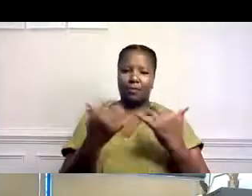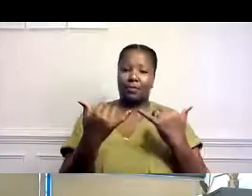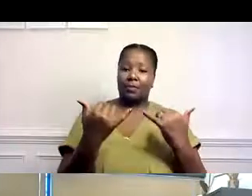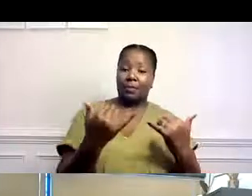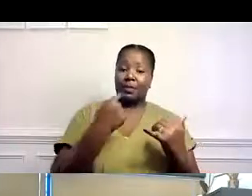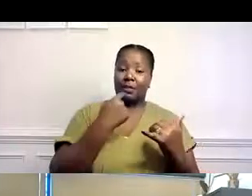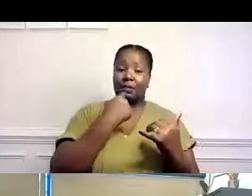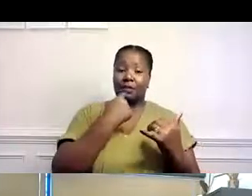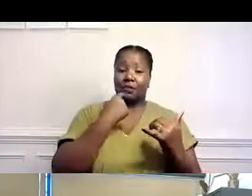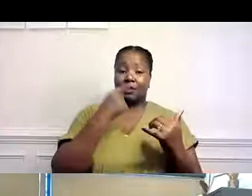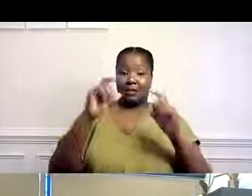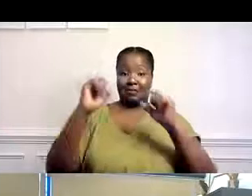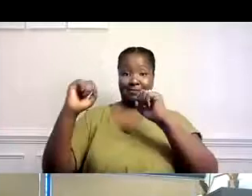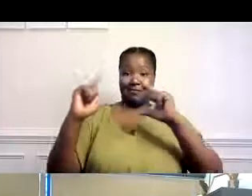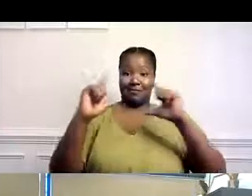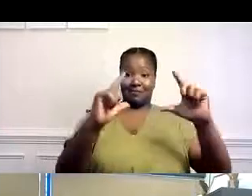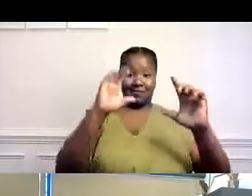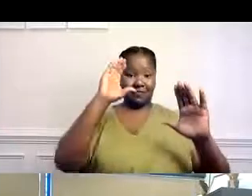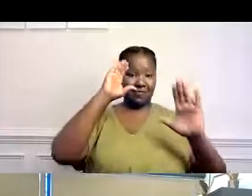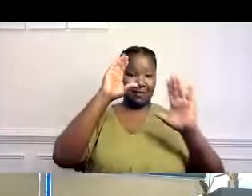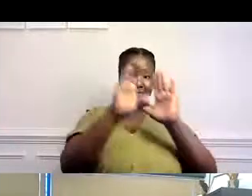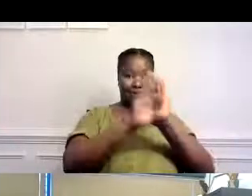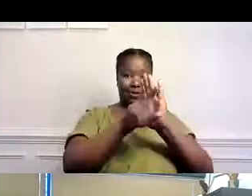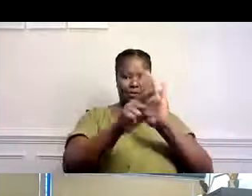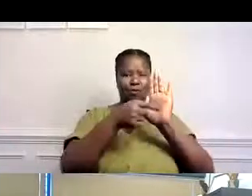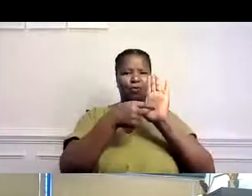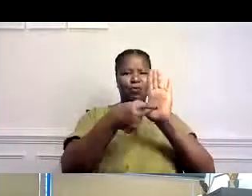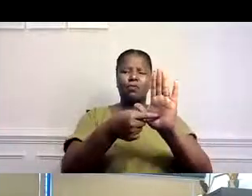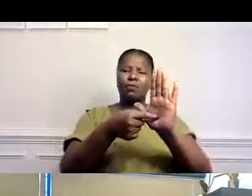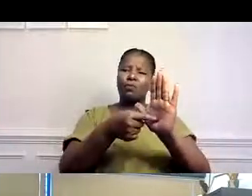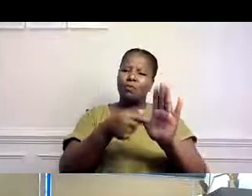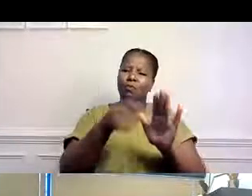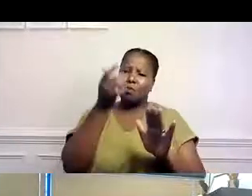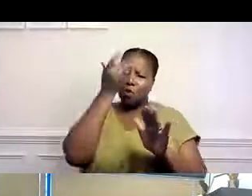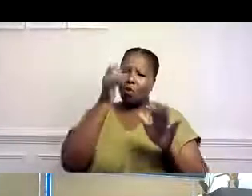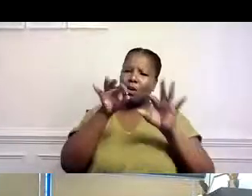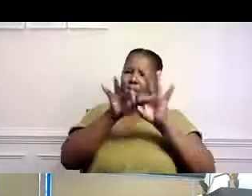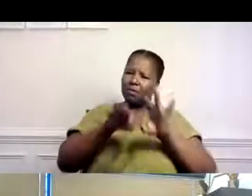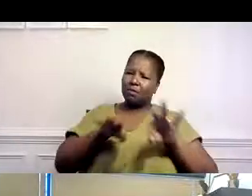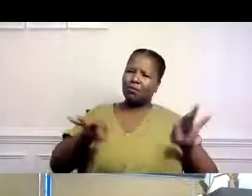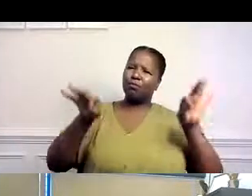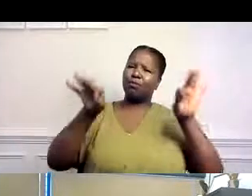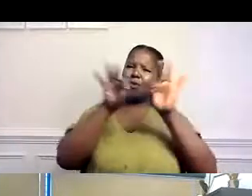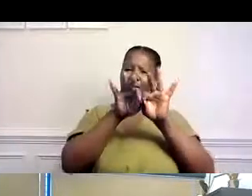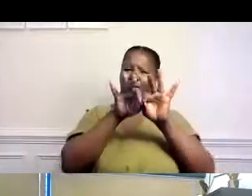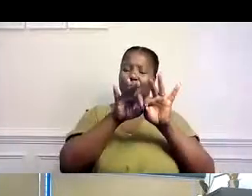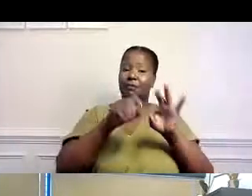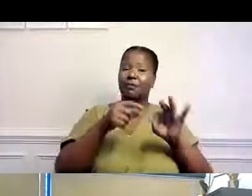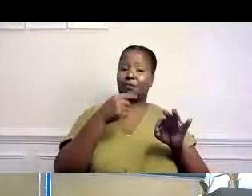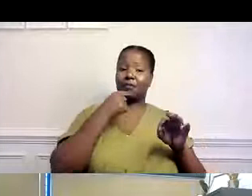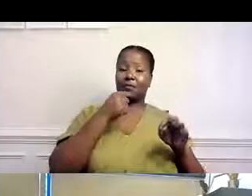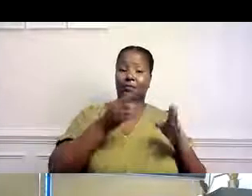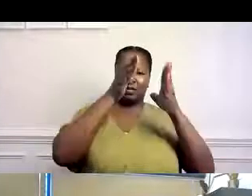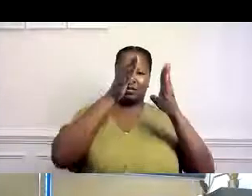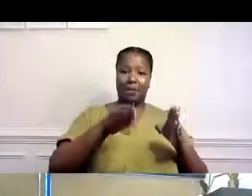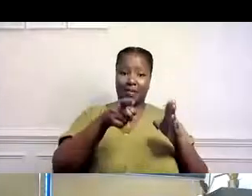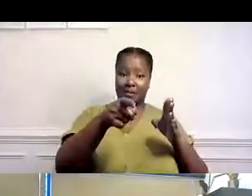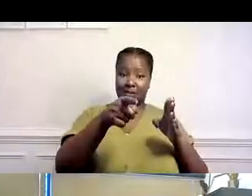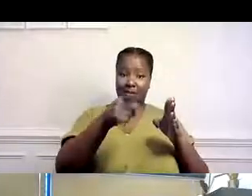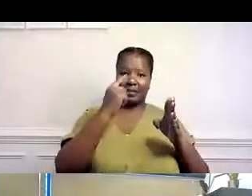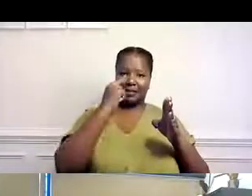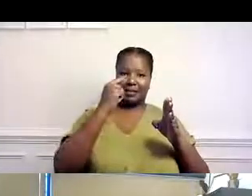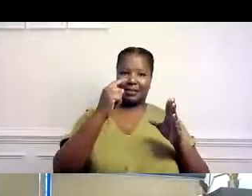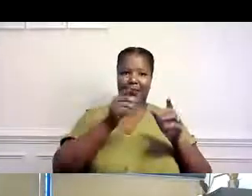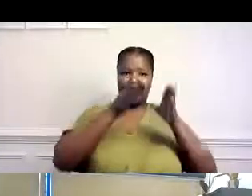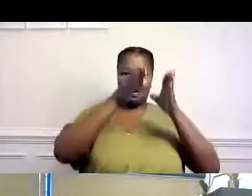esto aquí le da una buena idea de por qué ello es tan importante. El individuo que está aquí en